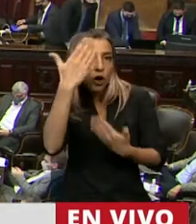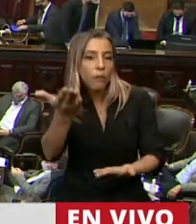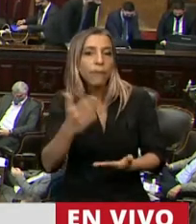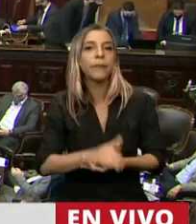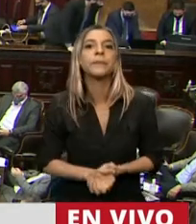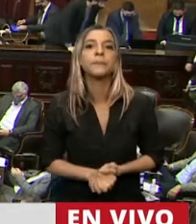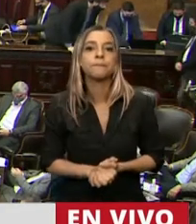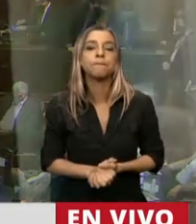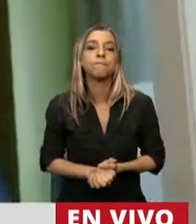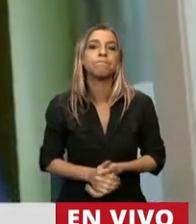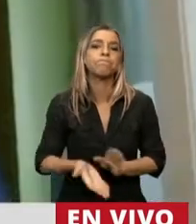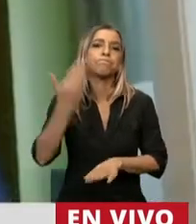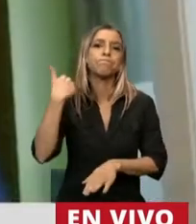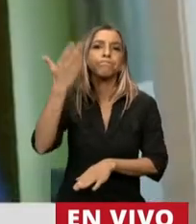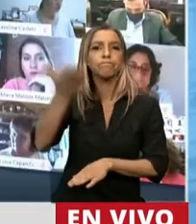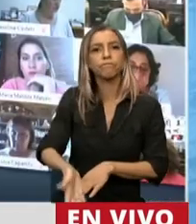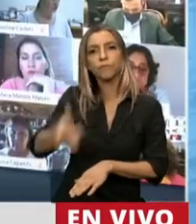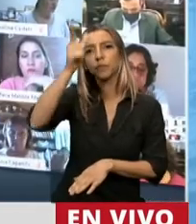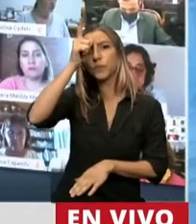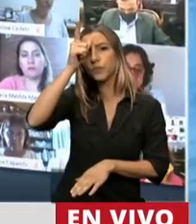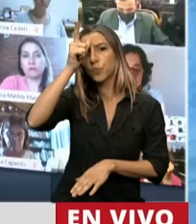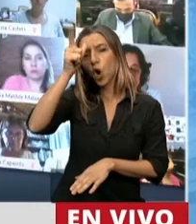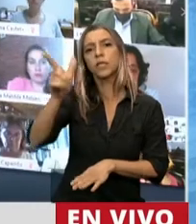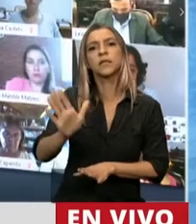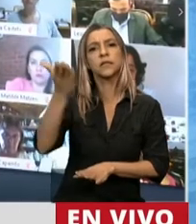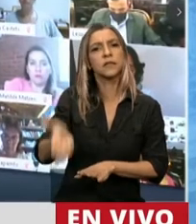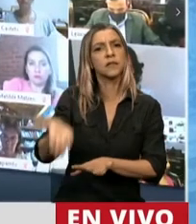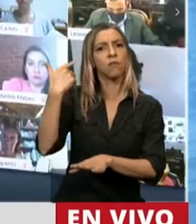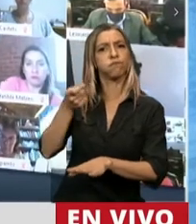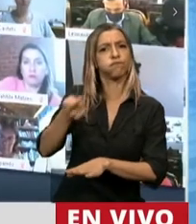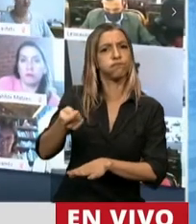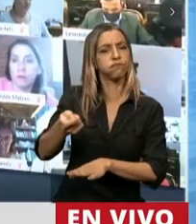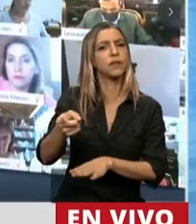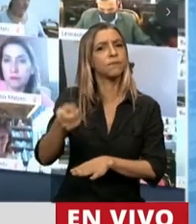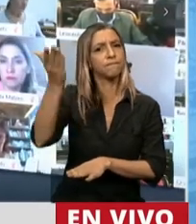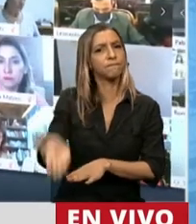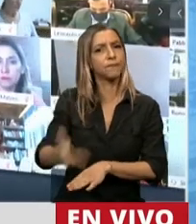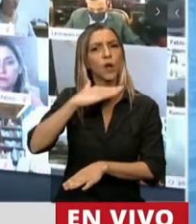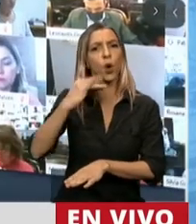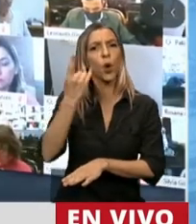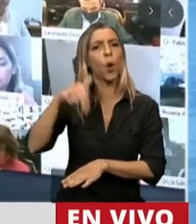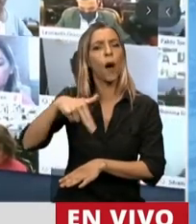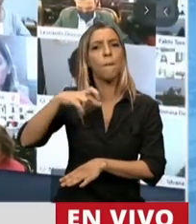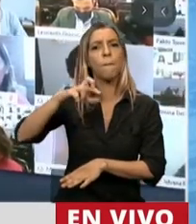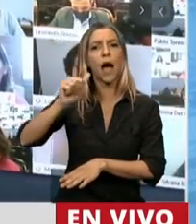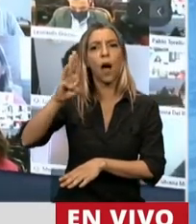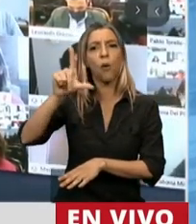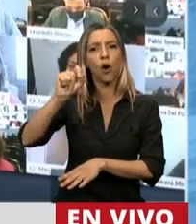asesinado policía federal de La Montada, de Juan Pablo Roldán,